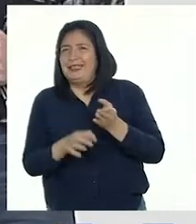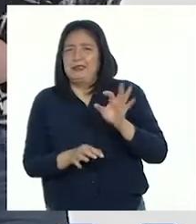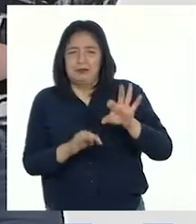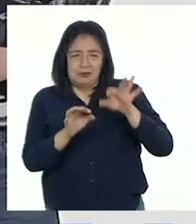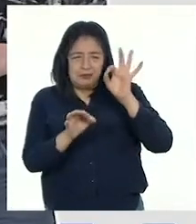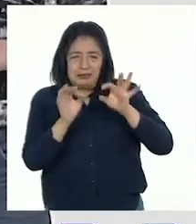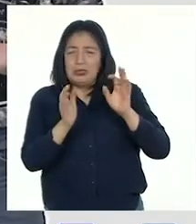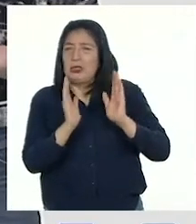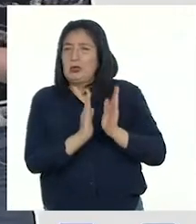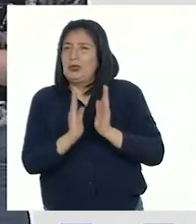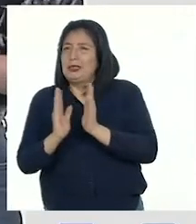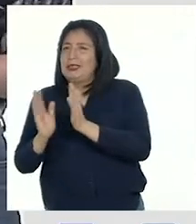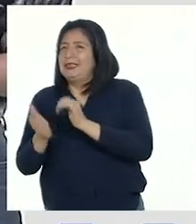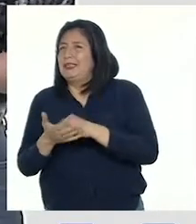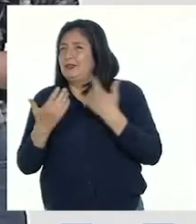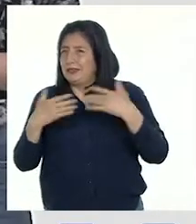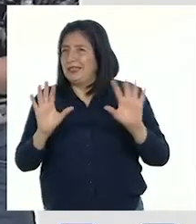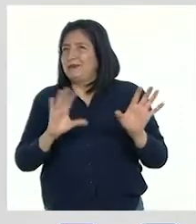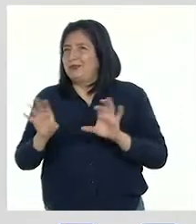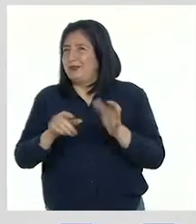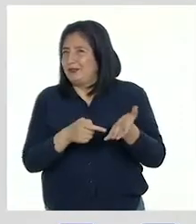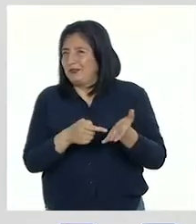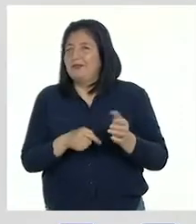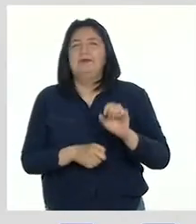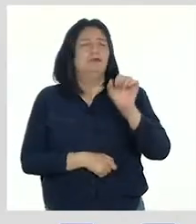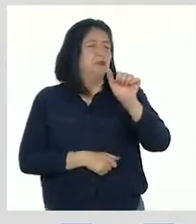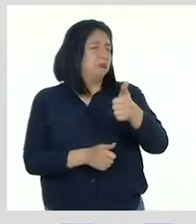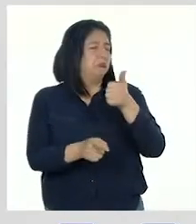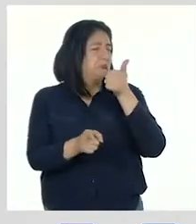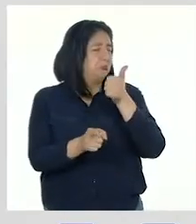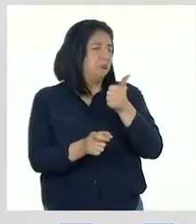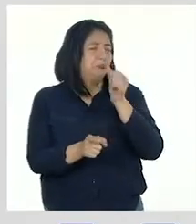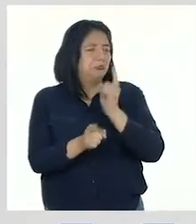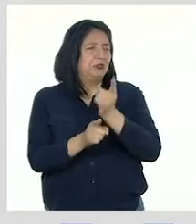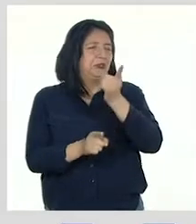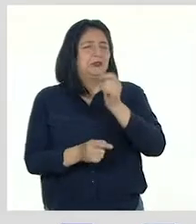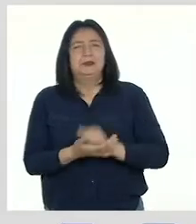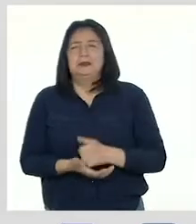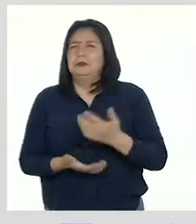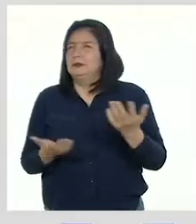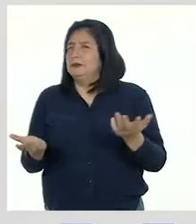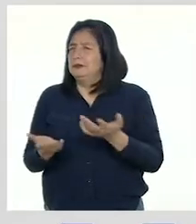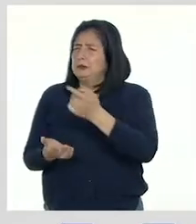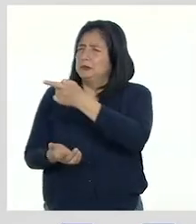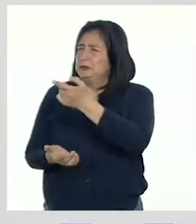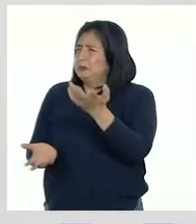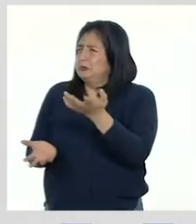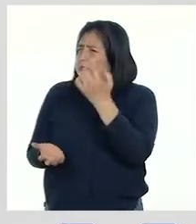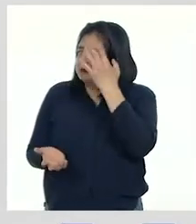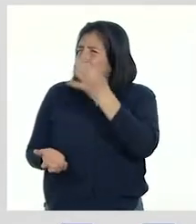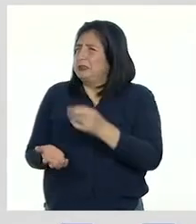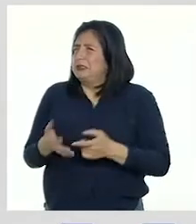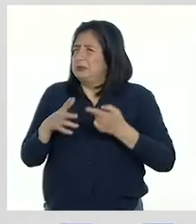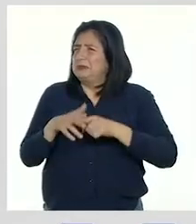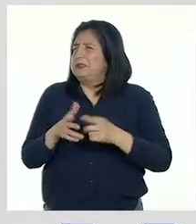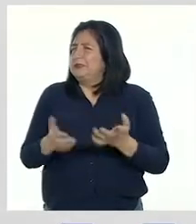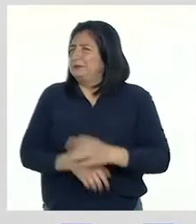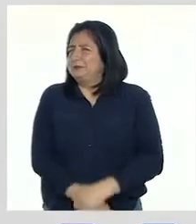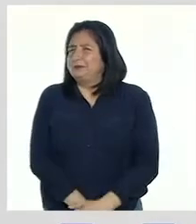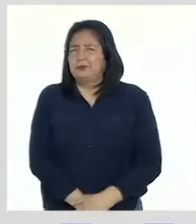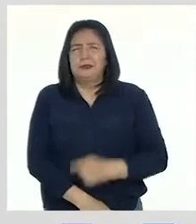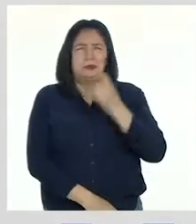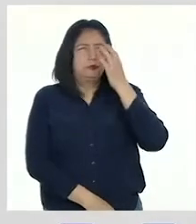seleccionado y organizado los productos que hemos hecho. Muy bien Patti, ¿por dónde crees que debemos empezar?